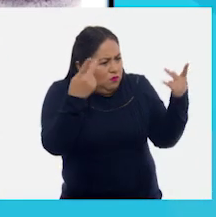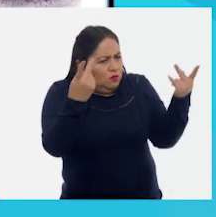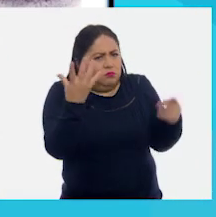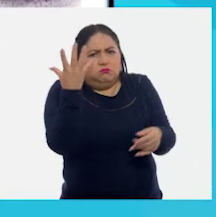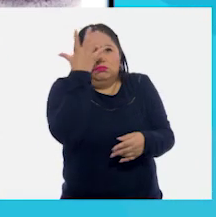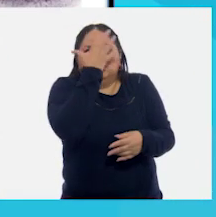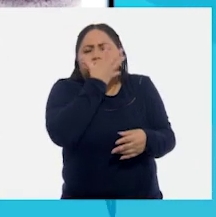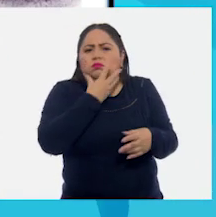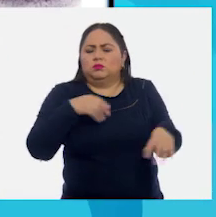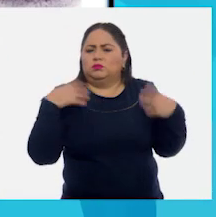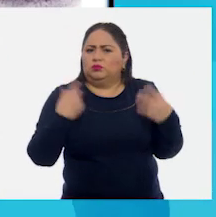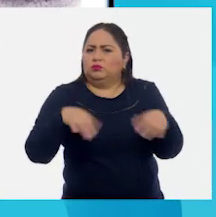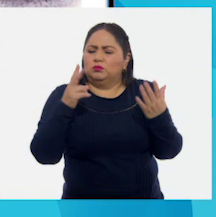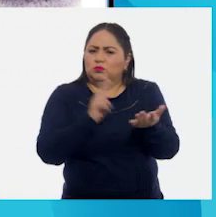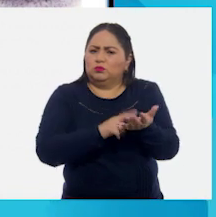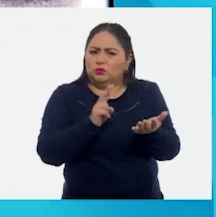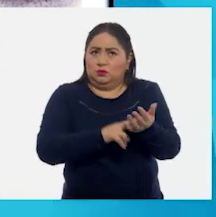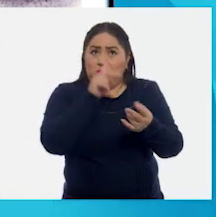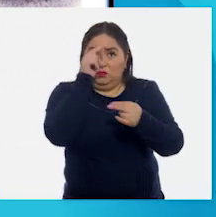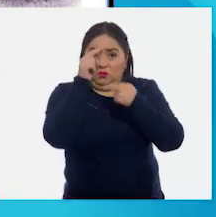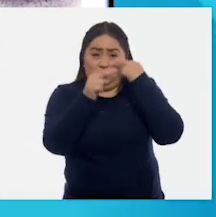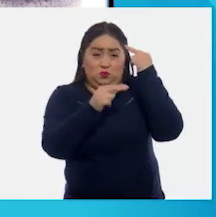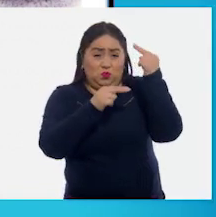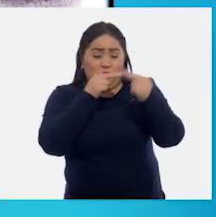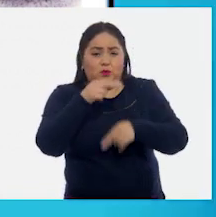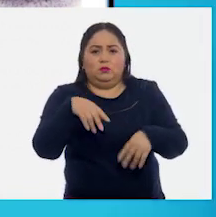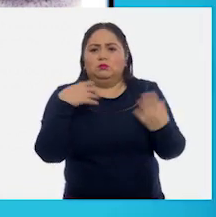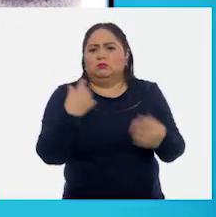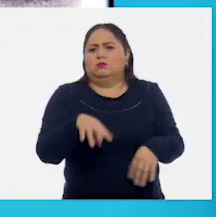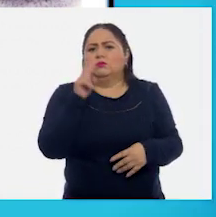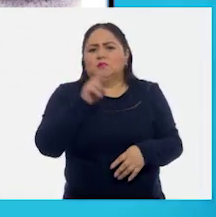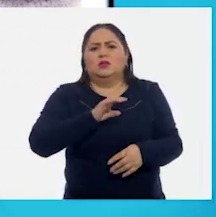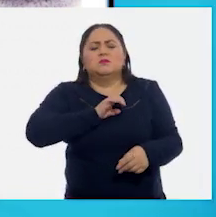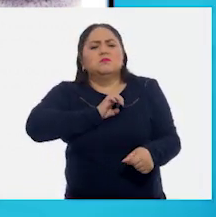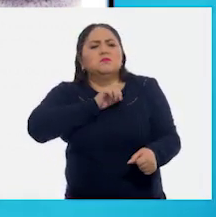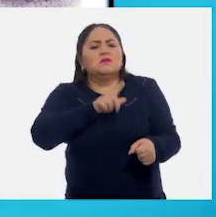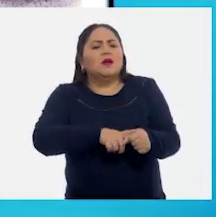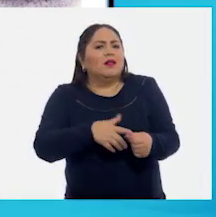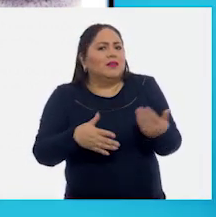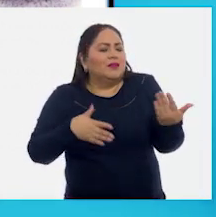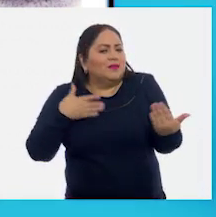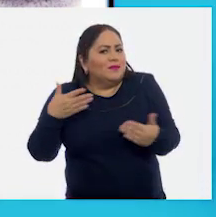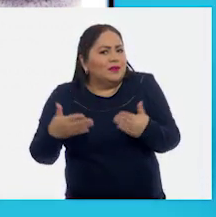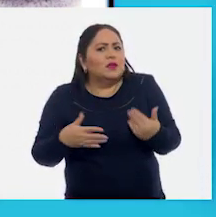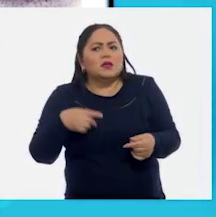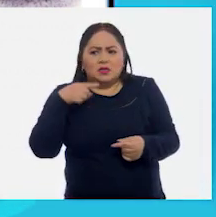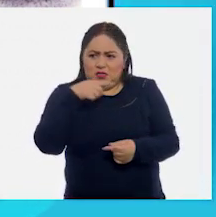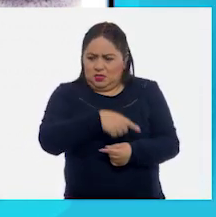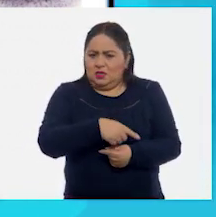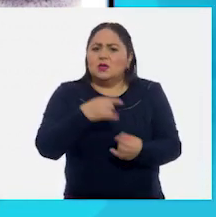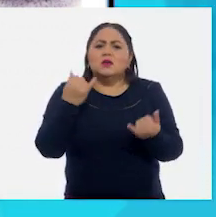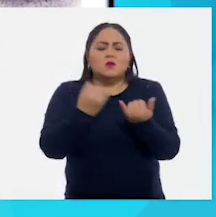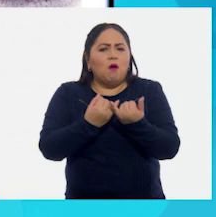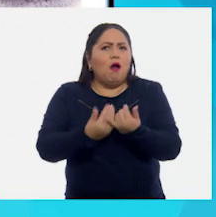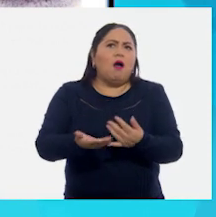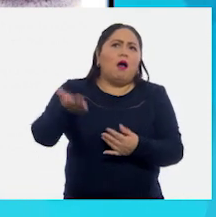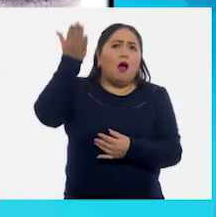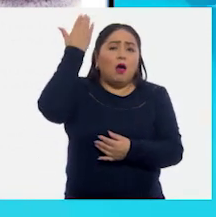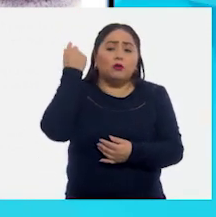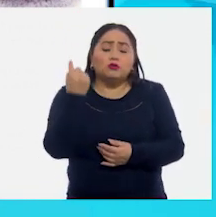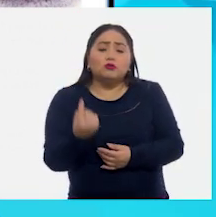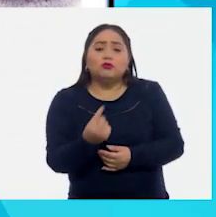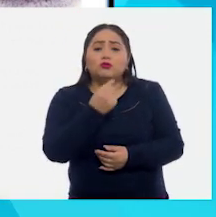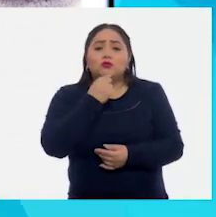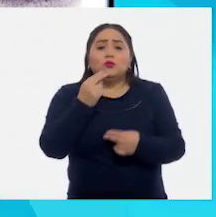preciada joya si una nube era algo sumamente especial y divertida. Que él también tuvo una nube de niño